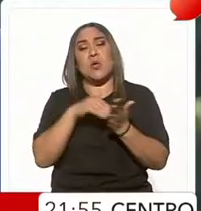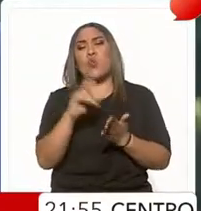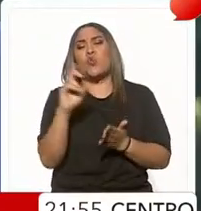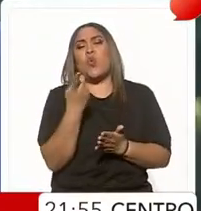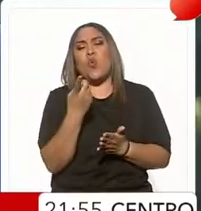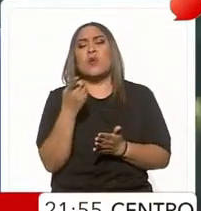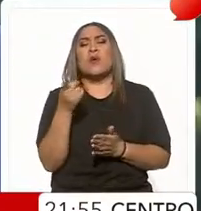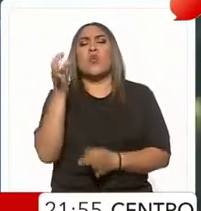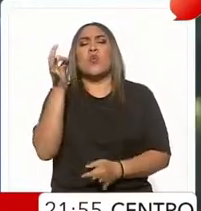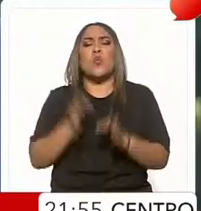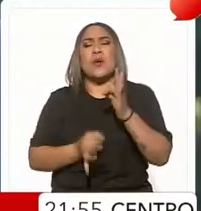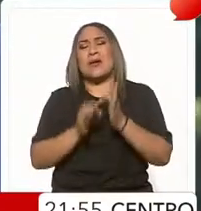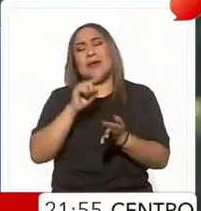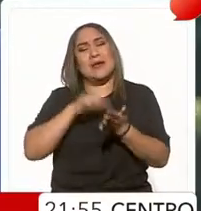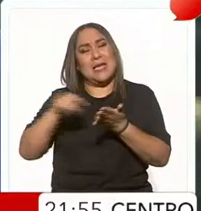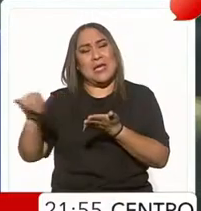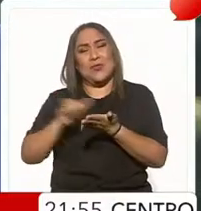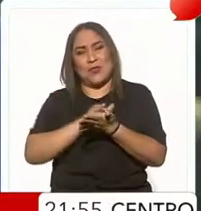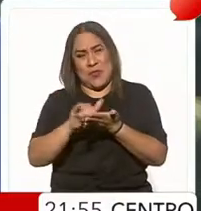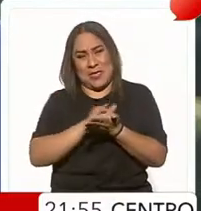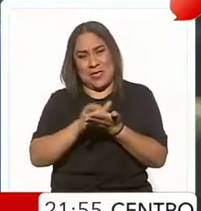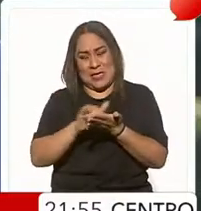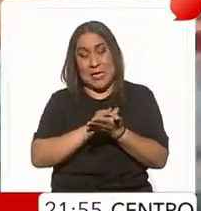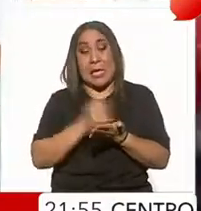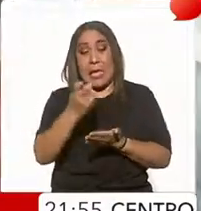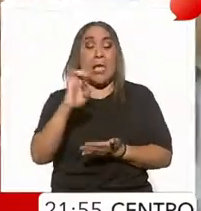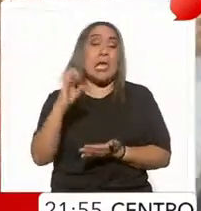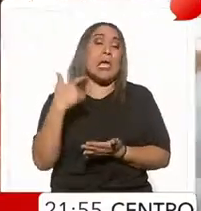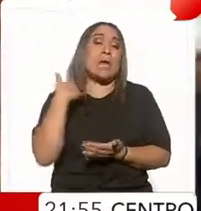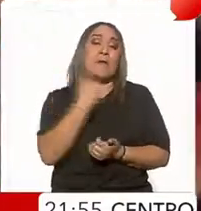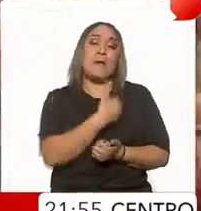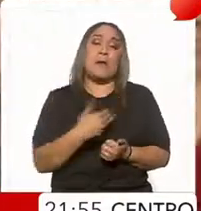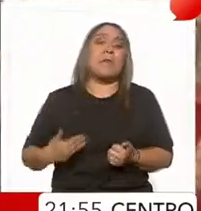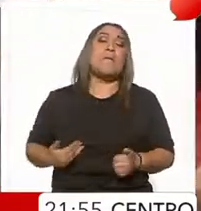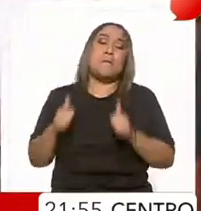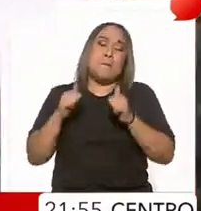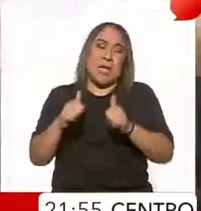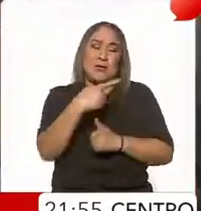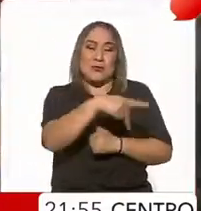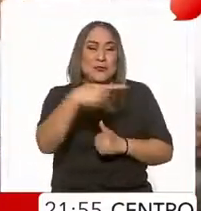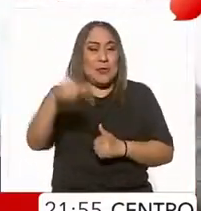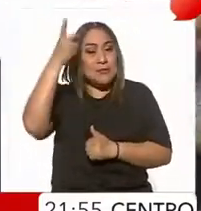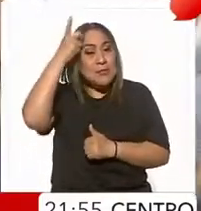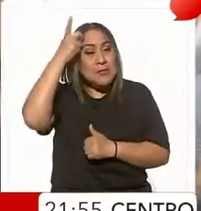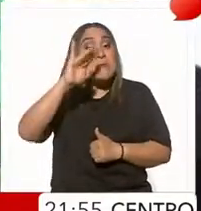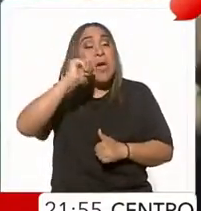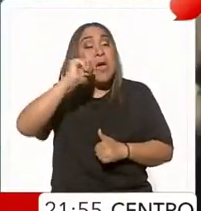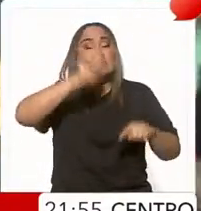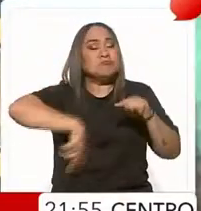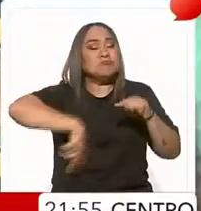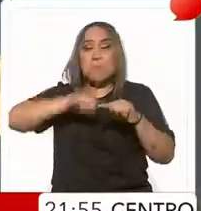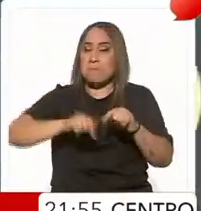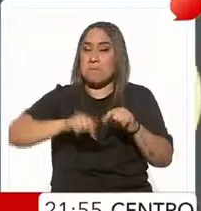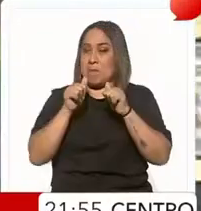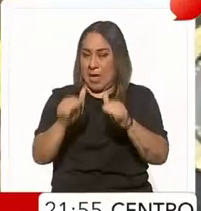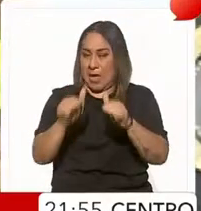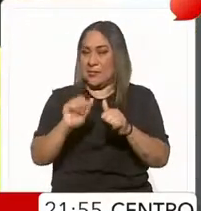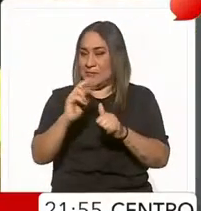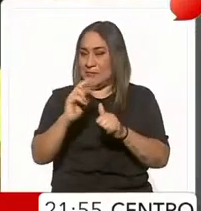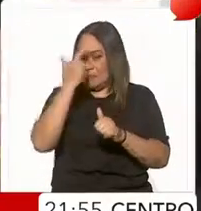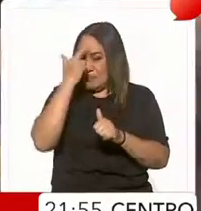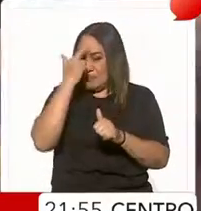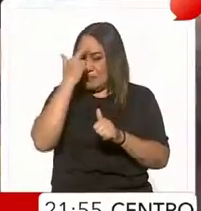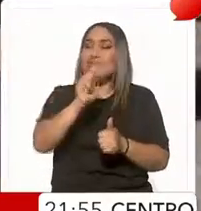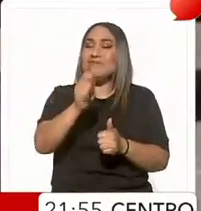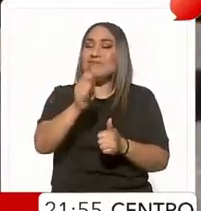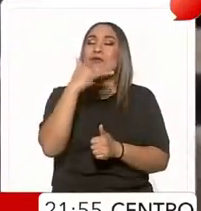en un juzgado de Nueva York con esto el expresidente evitó que sus propiedades fueran decomisadas tras haber sido condenado por